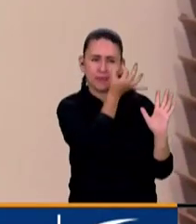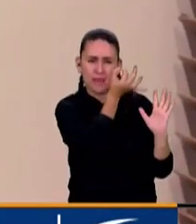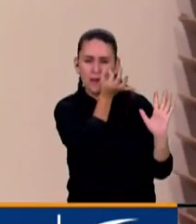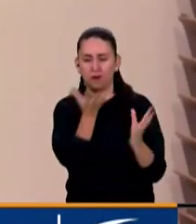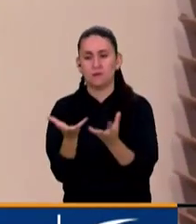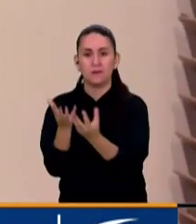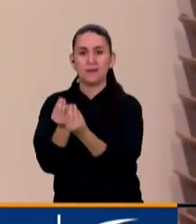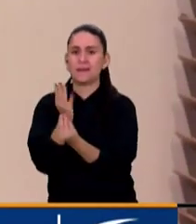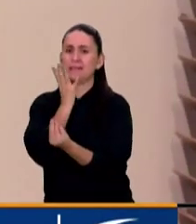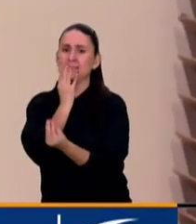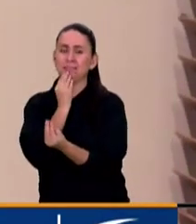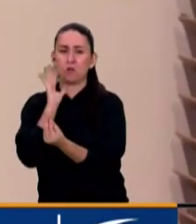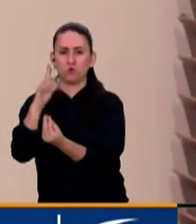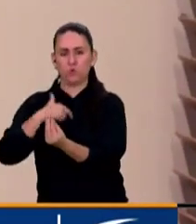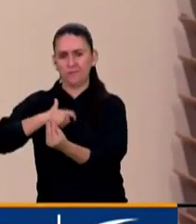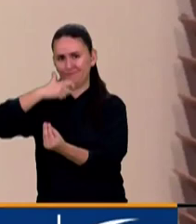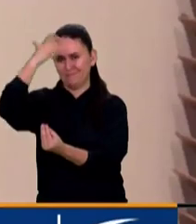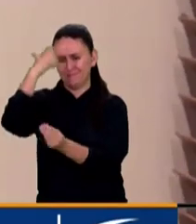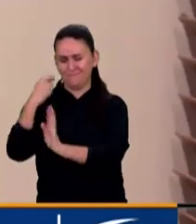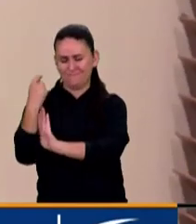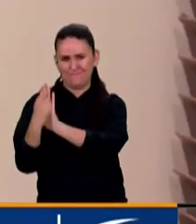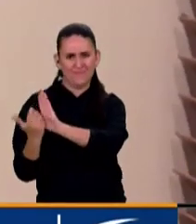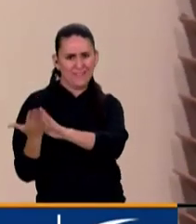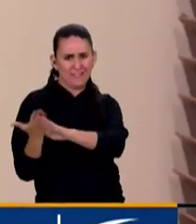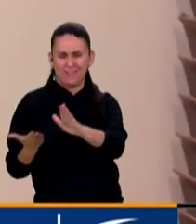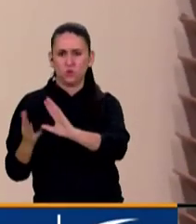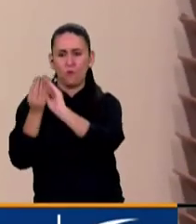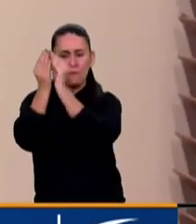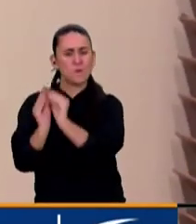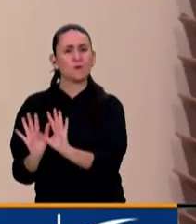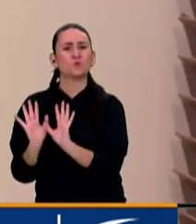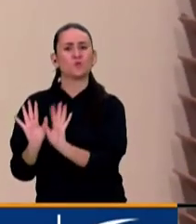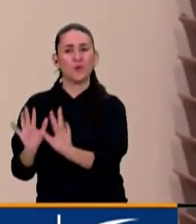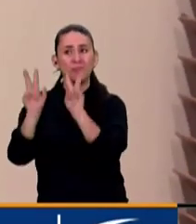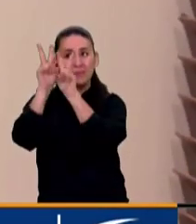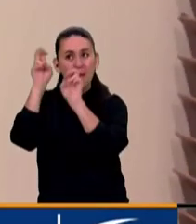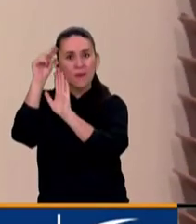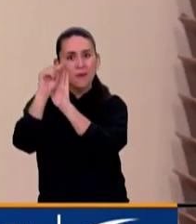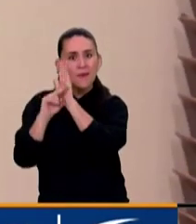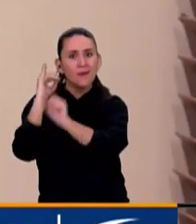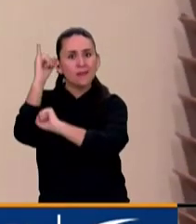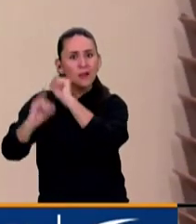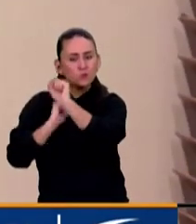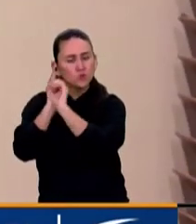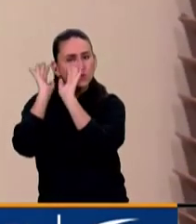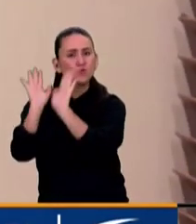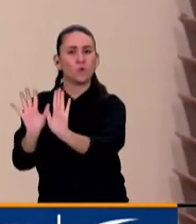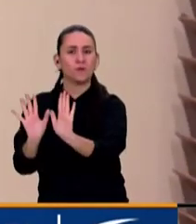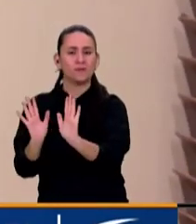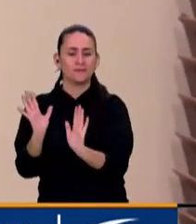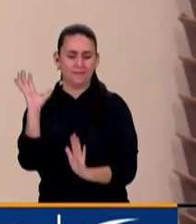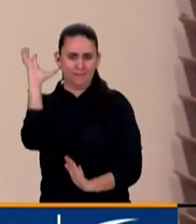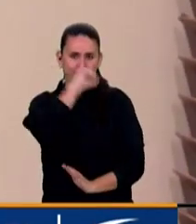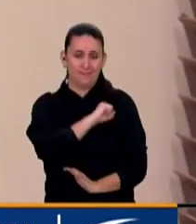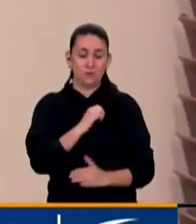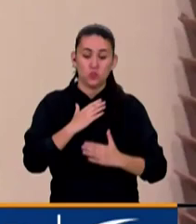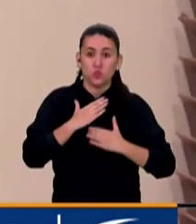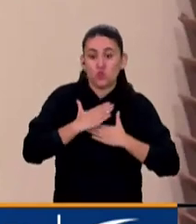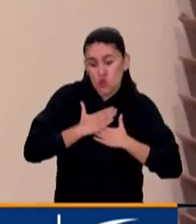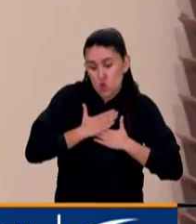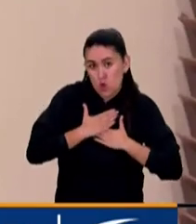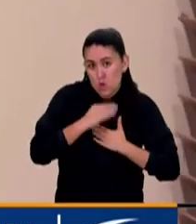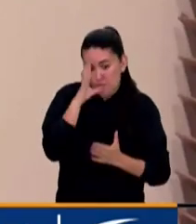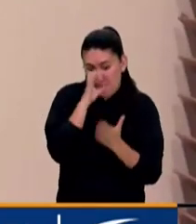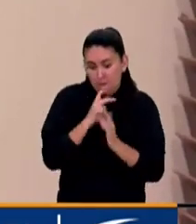seriedad y su rigor. Ese sí, en los temas internacionales. De manera que a mí personalmente no